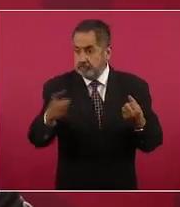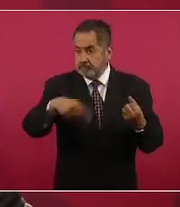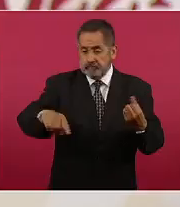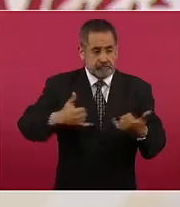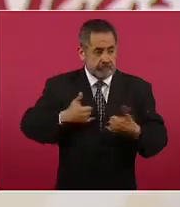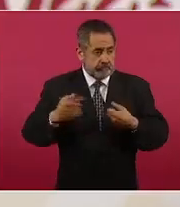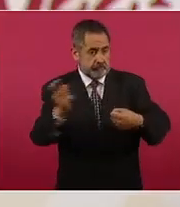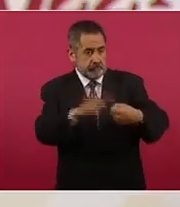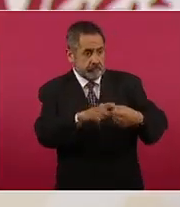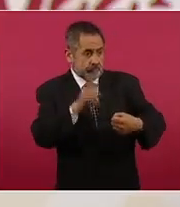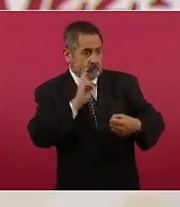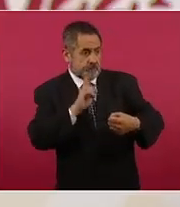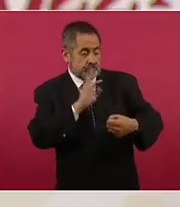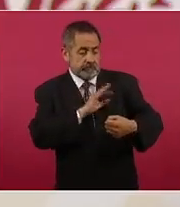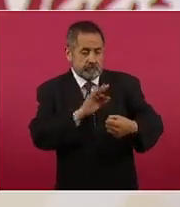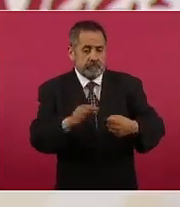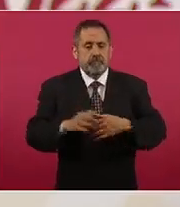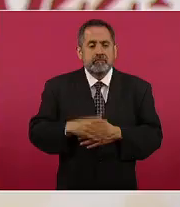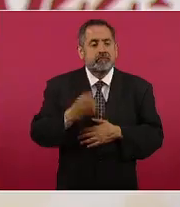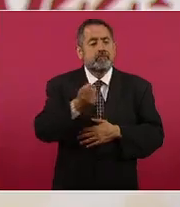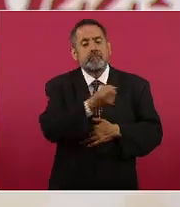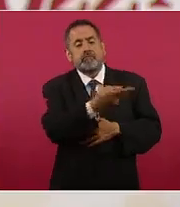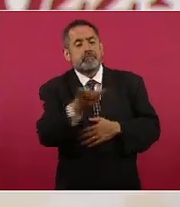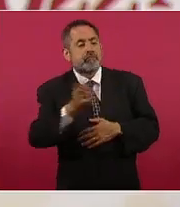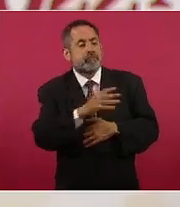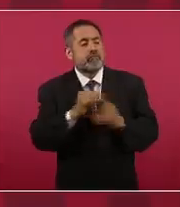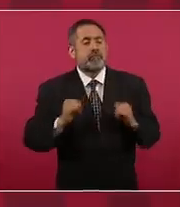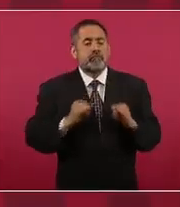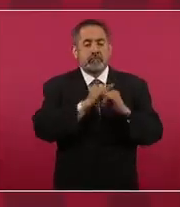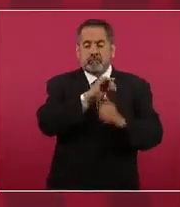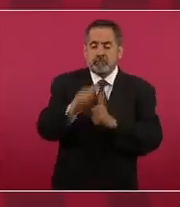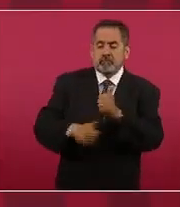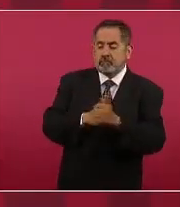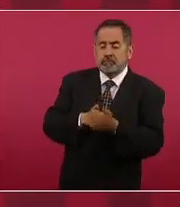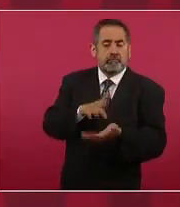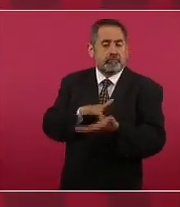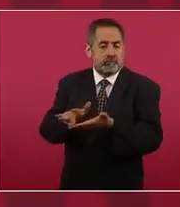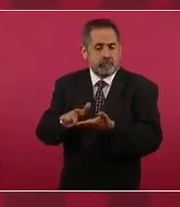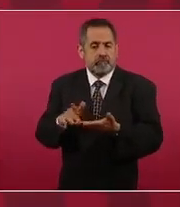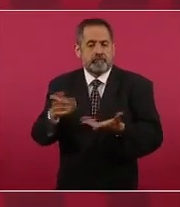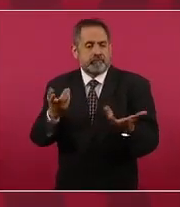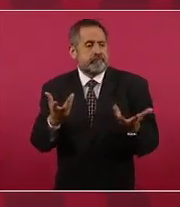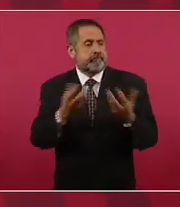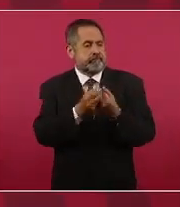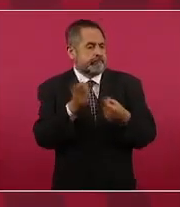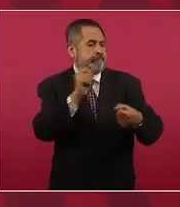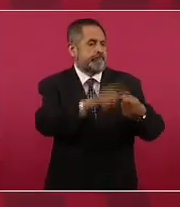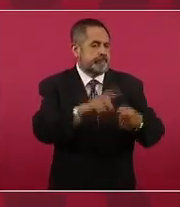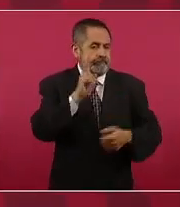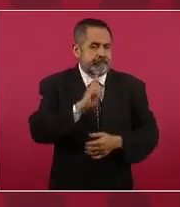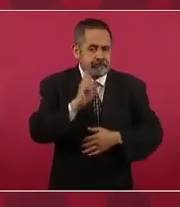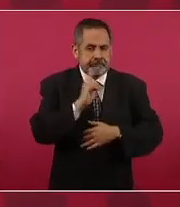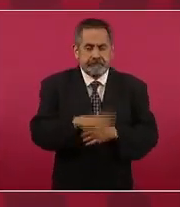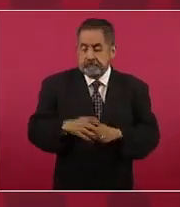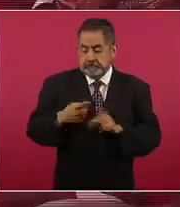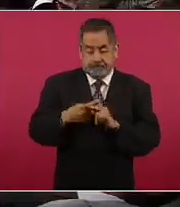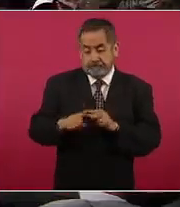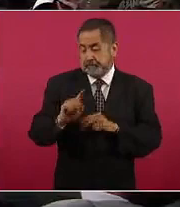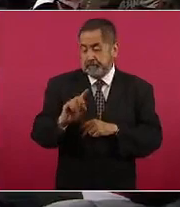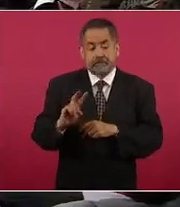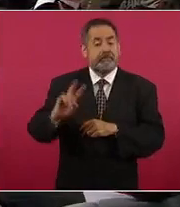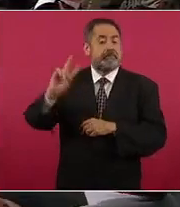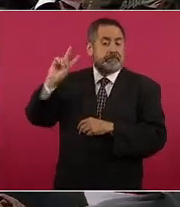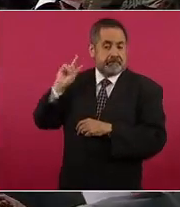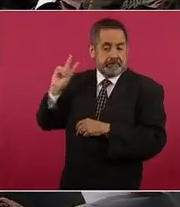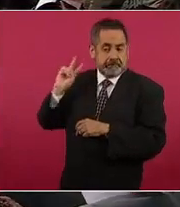Estados Unidos, incluyendo algunas instituciones de respaldo a la comunidad méxico-americana. Este es el programa y lo iniciamos apenas el viernes.